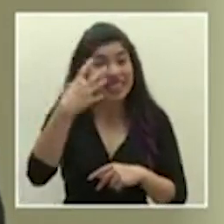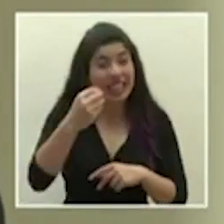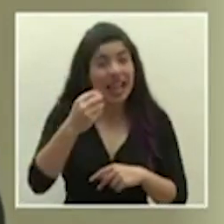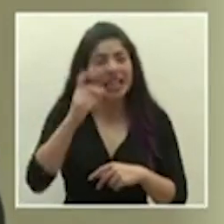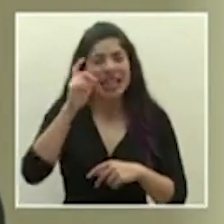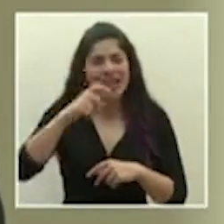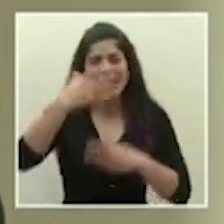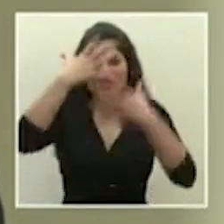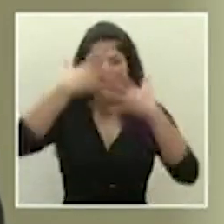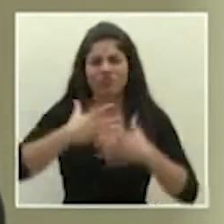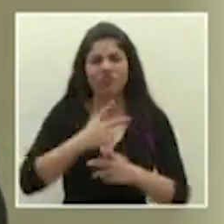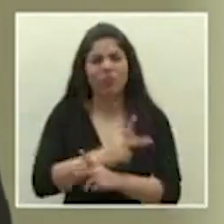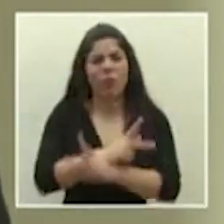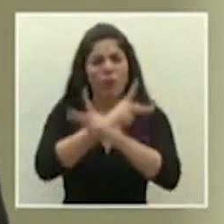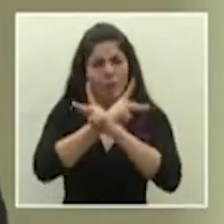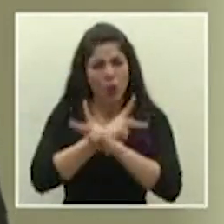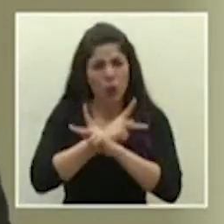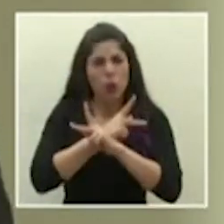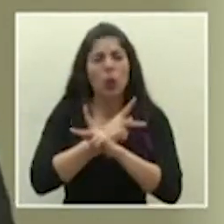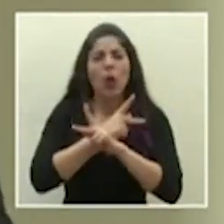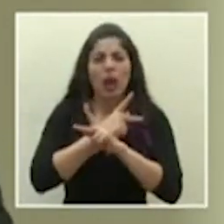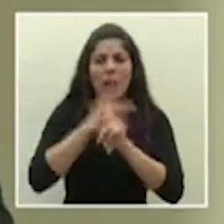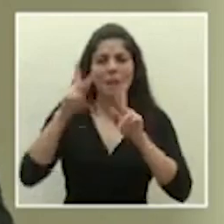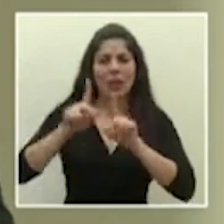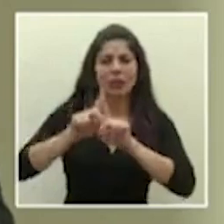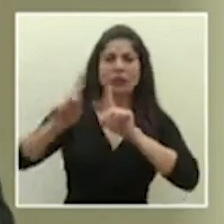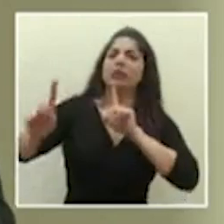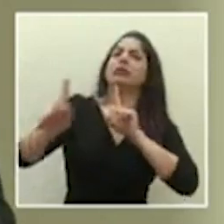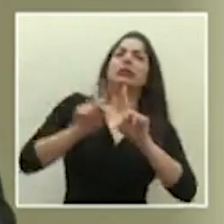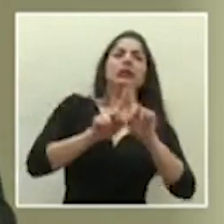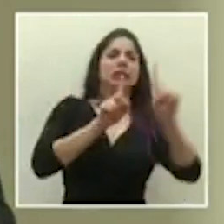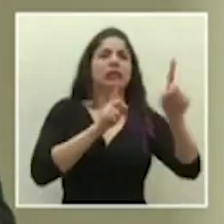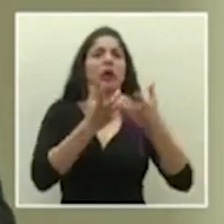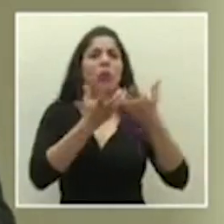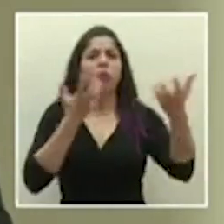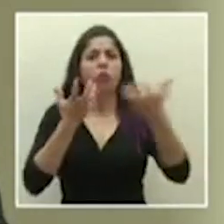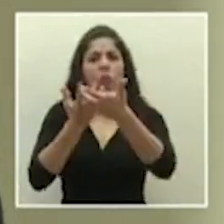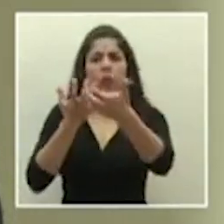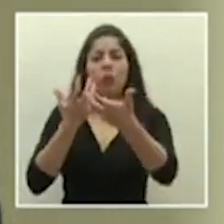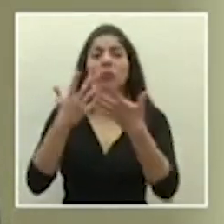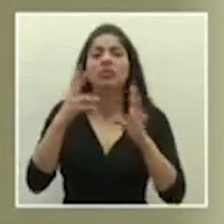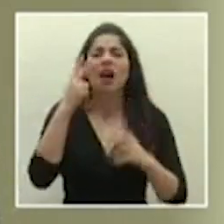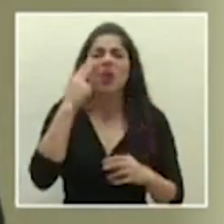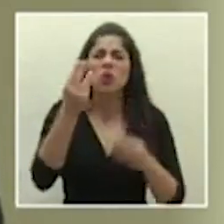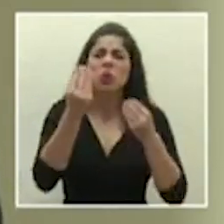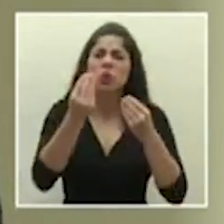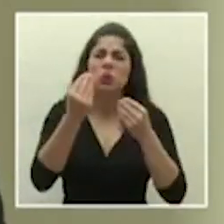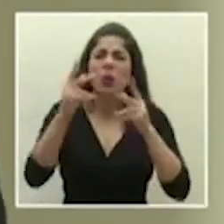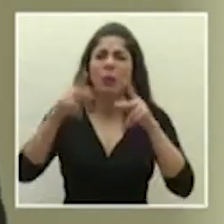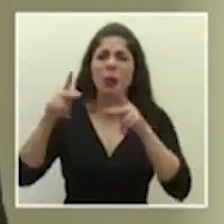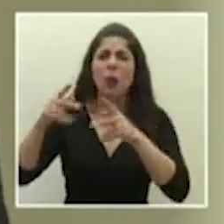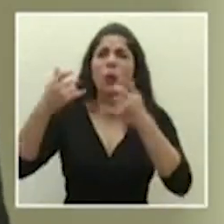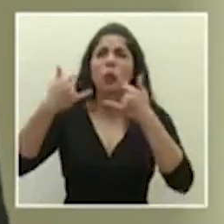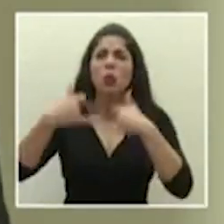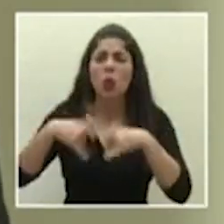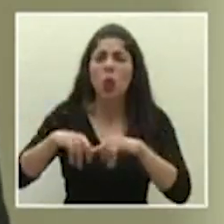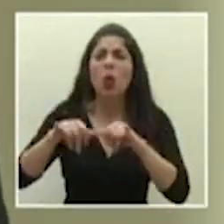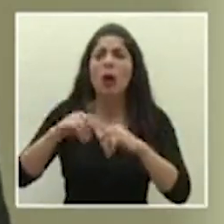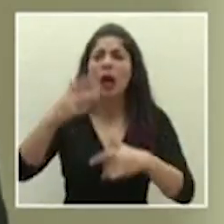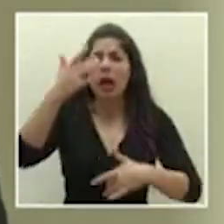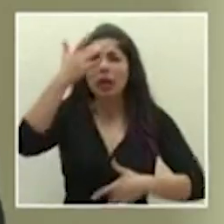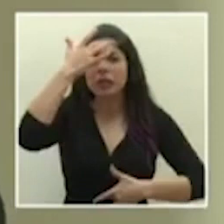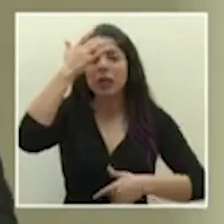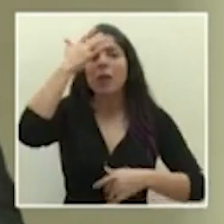protegerse adecuadamente. El asunto del distanciamiento entre burbujas sociales, hemos visto que muchos casos todavía se siguen asociando a